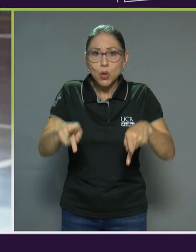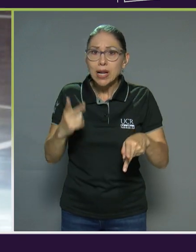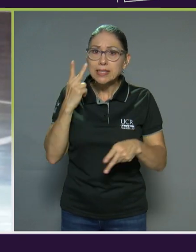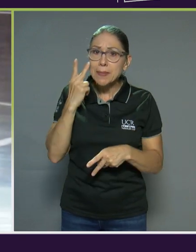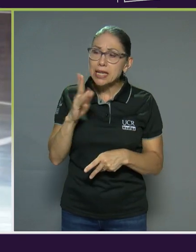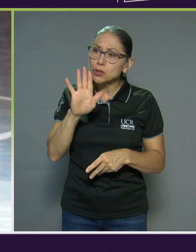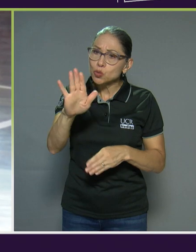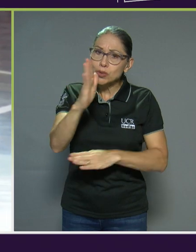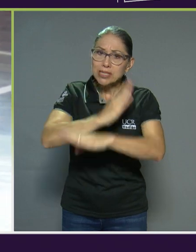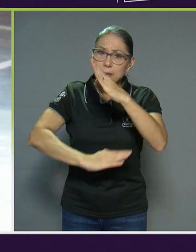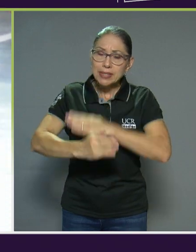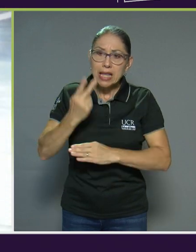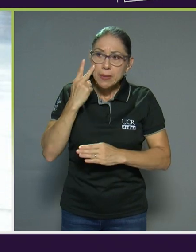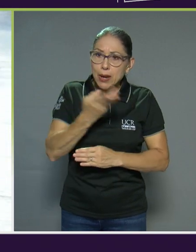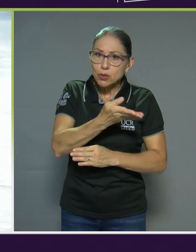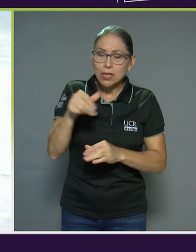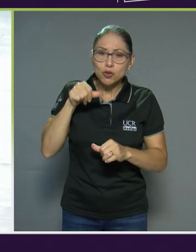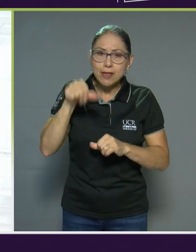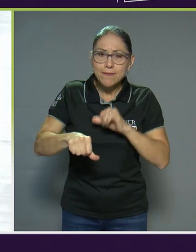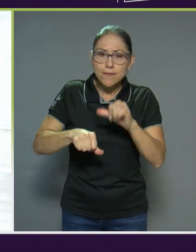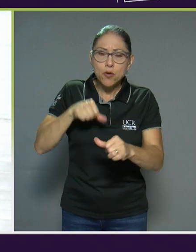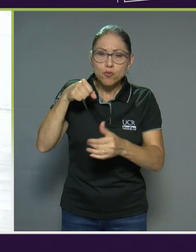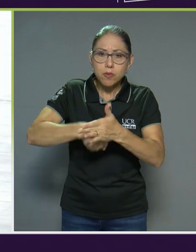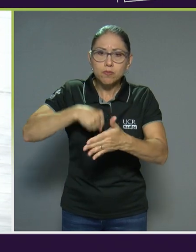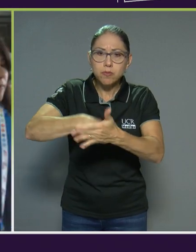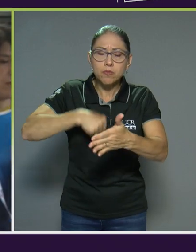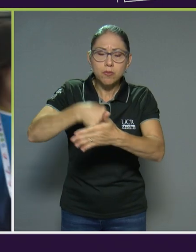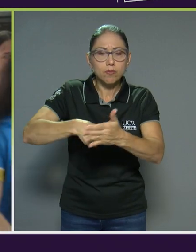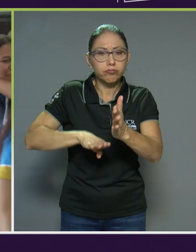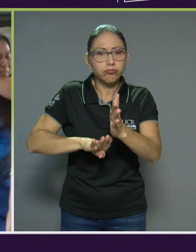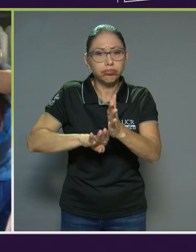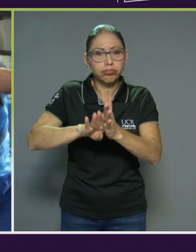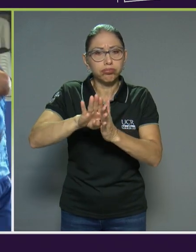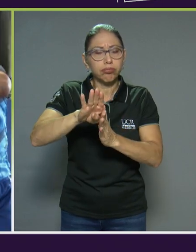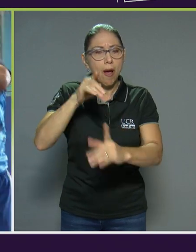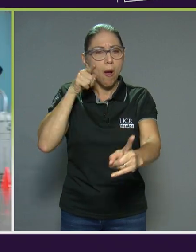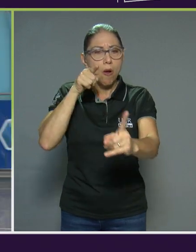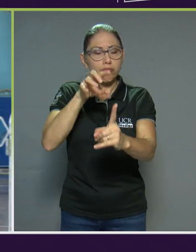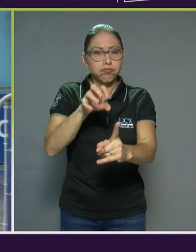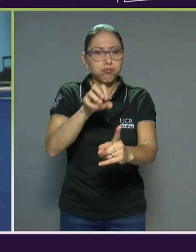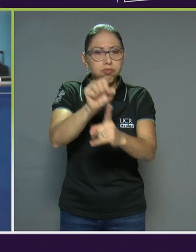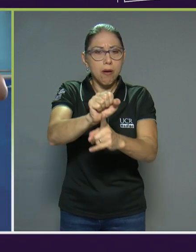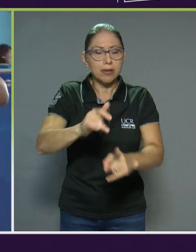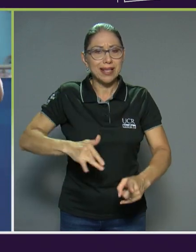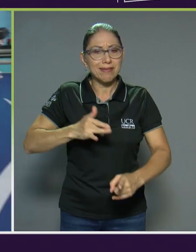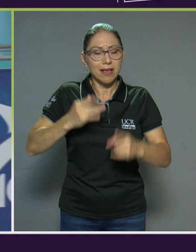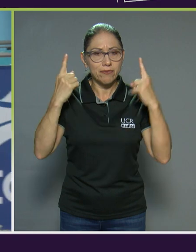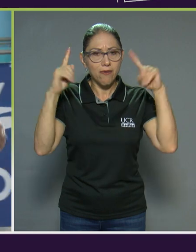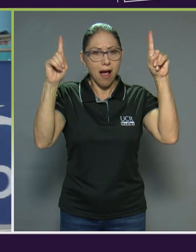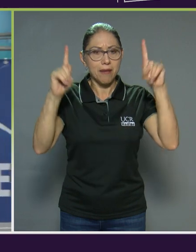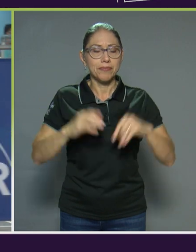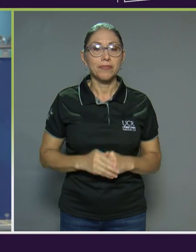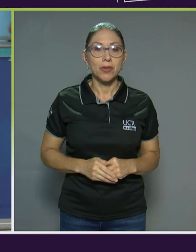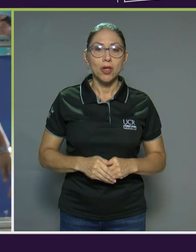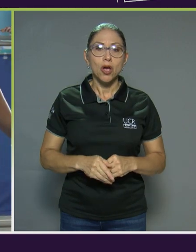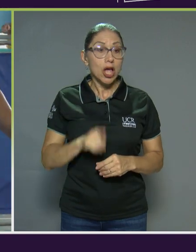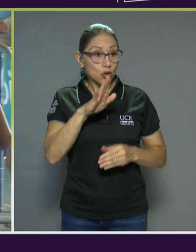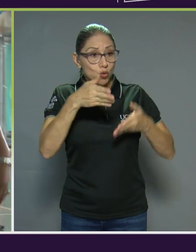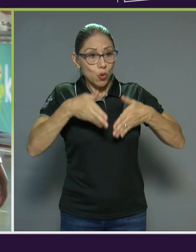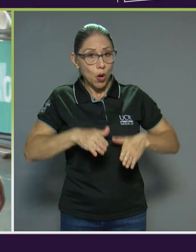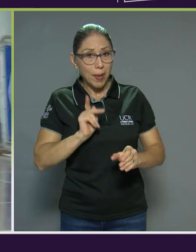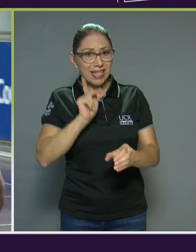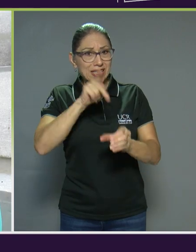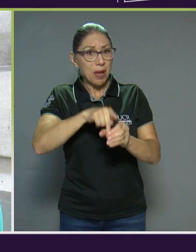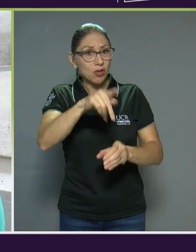ellos se esfuerzan para salir adelante y cumplir esa meta y sentirse realizado. ¿Cómo se han sentido de que su hijo esté participando?